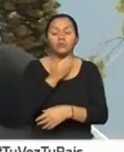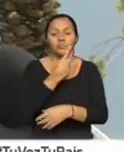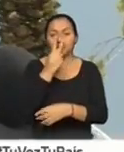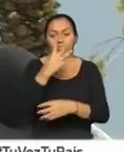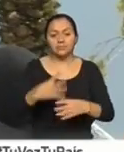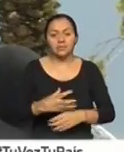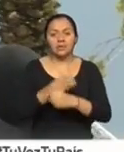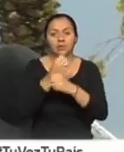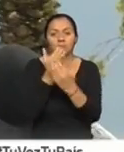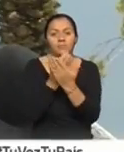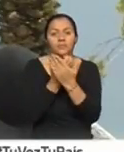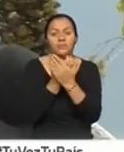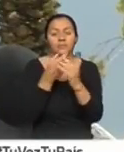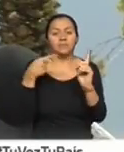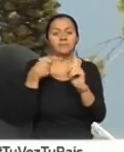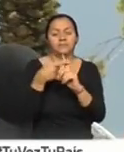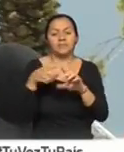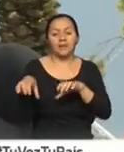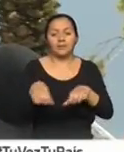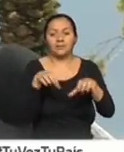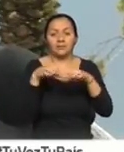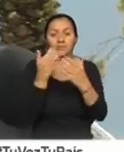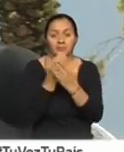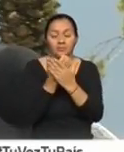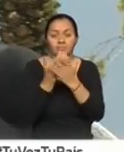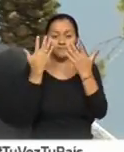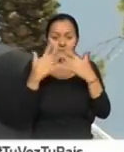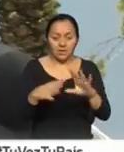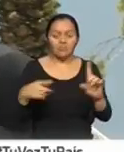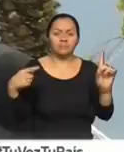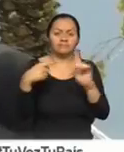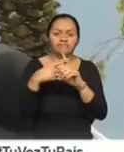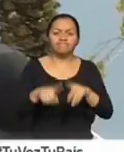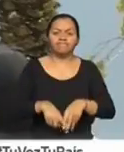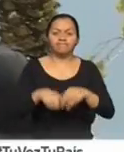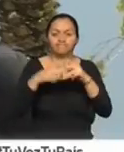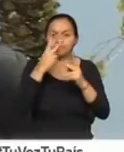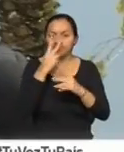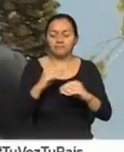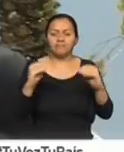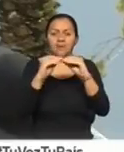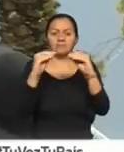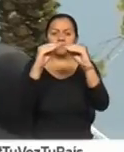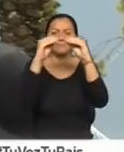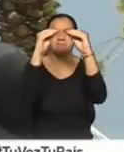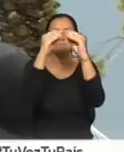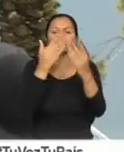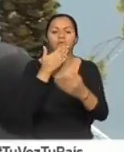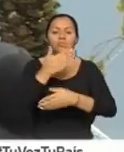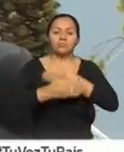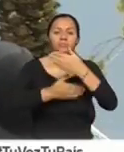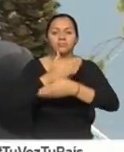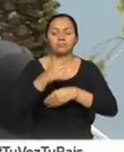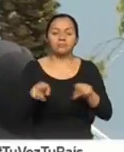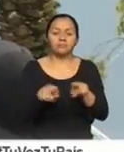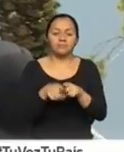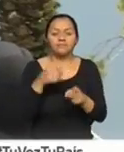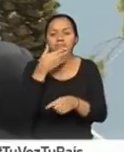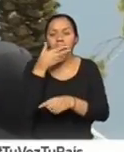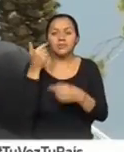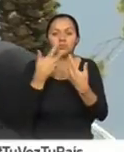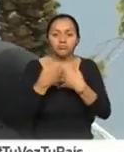recuperación en la actividad económica. Comenzamos a ver una mejor